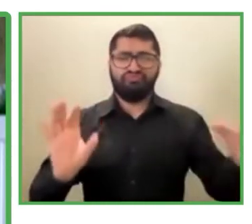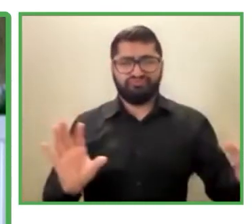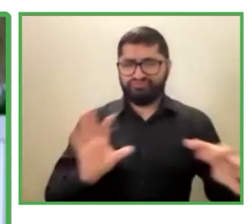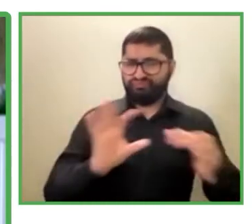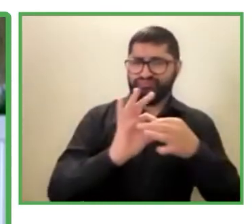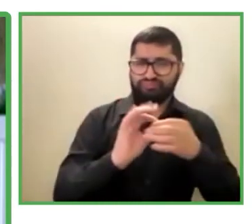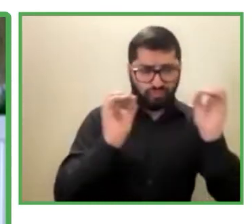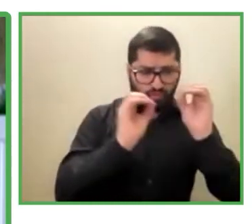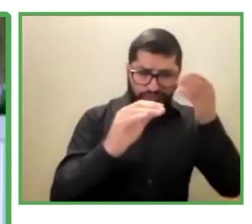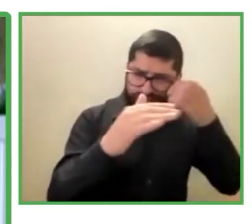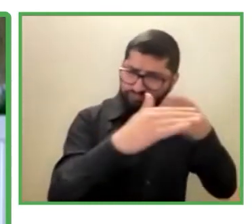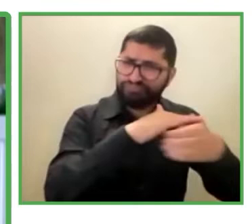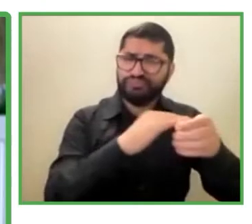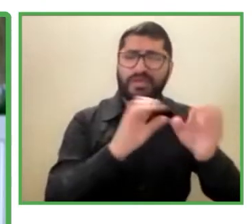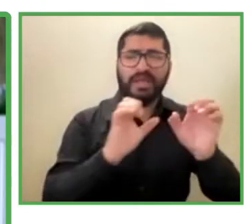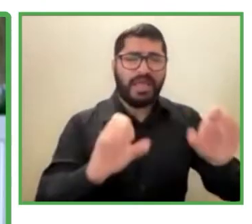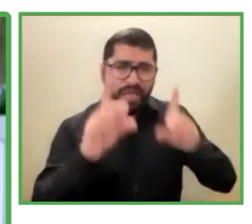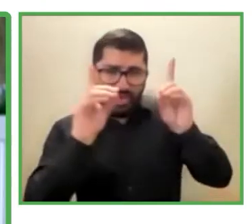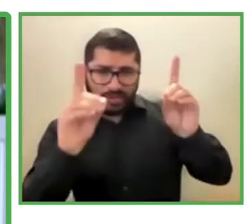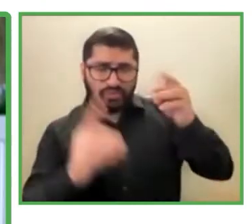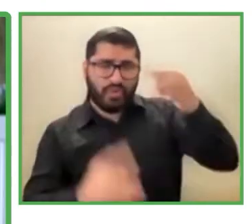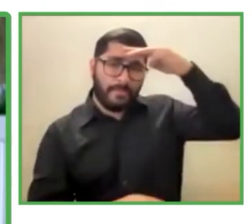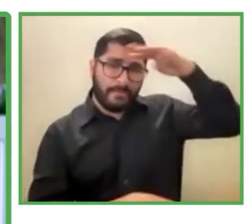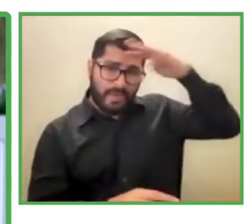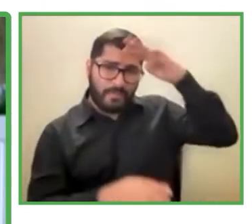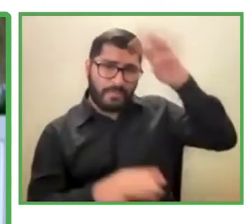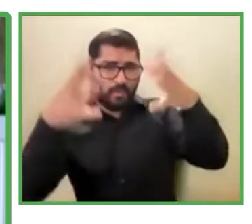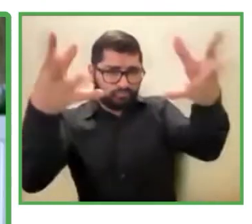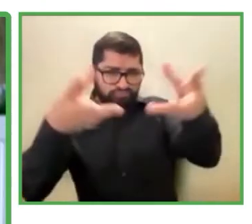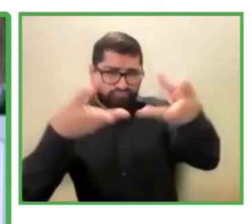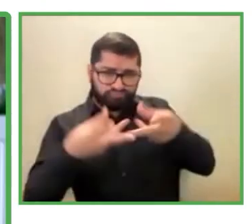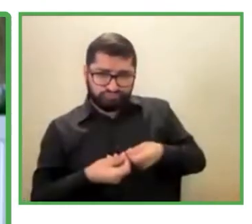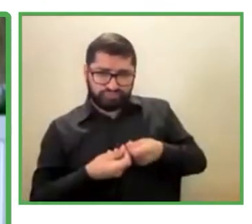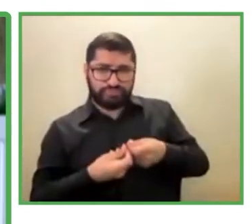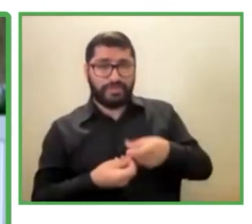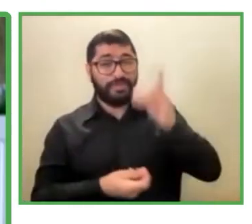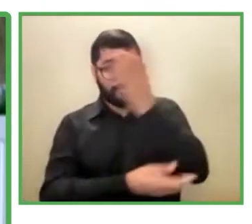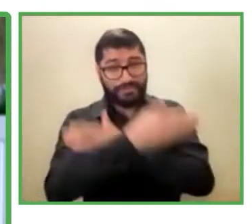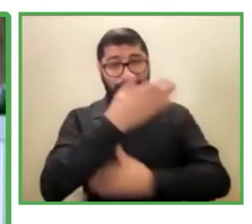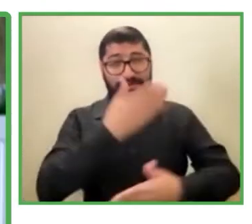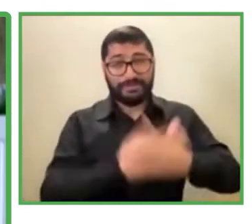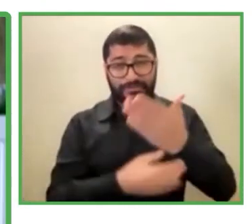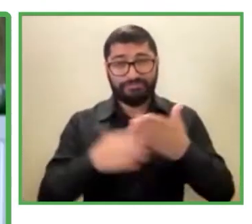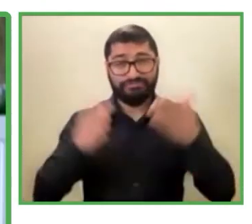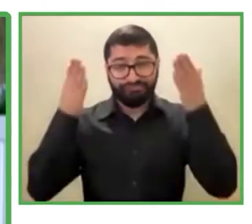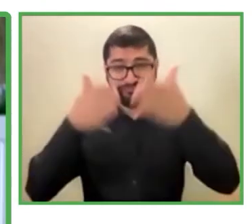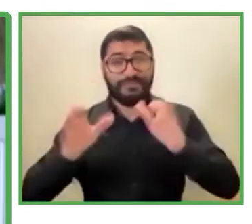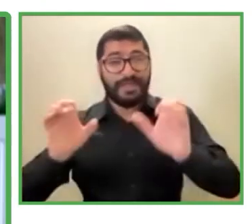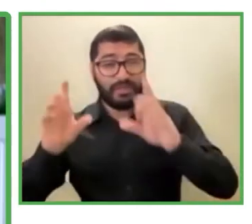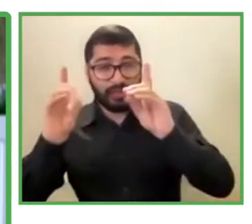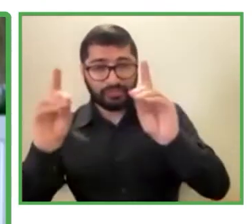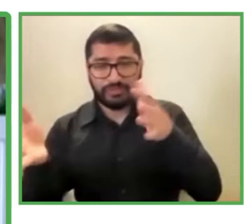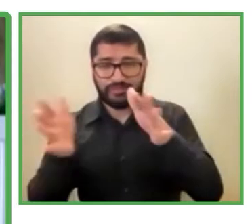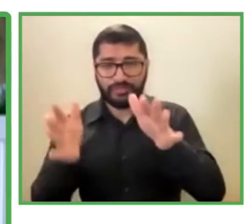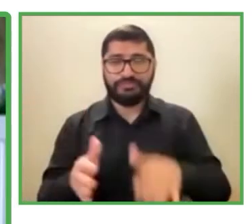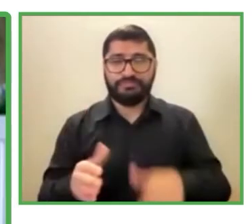el promedio de las personas con discapacidad en cuestión de estudios es de la primaria, tercero de primaria.